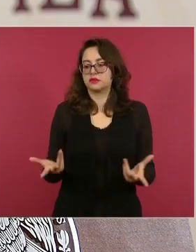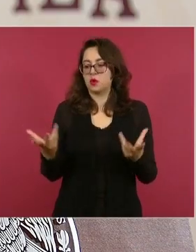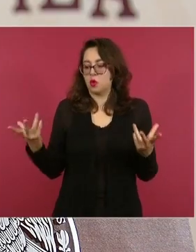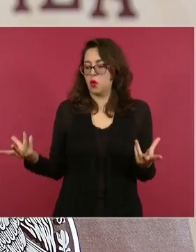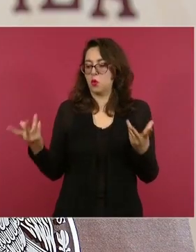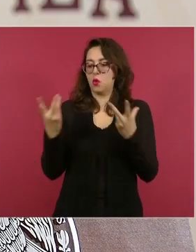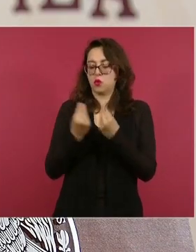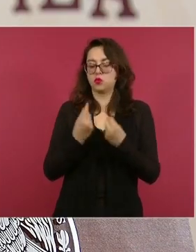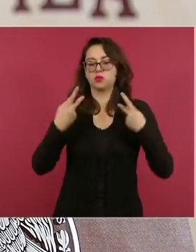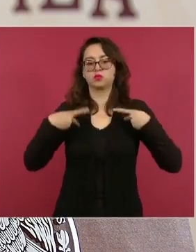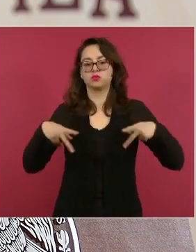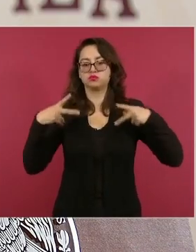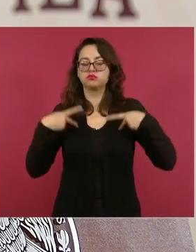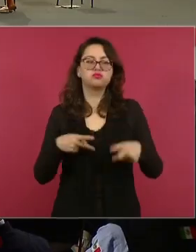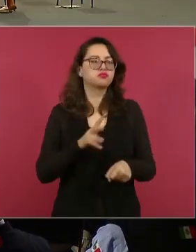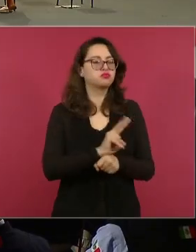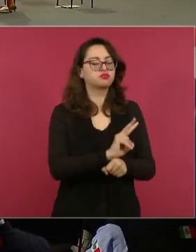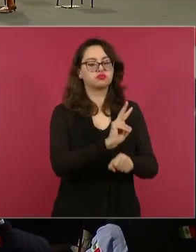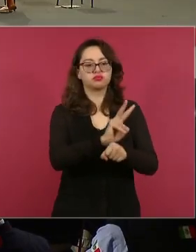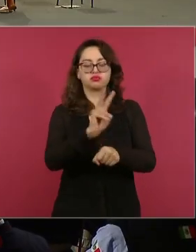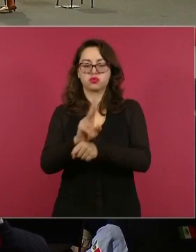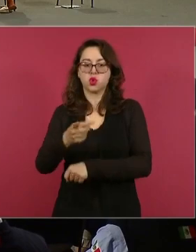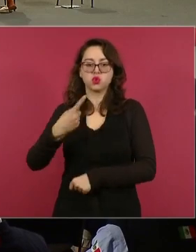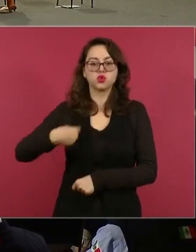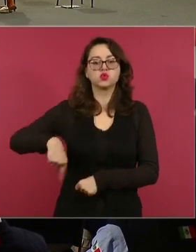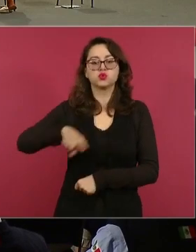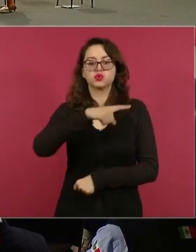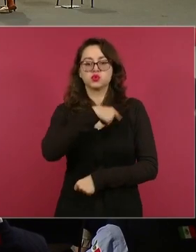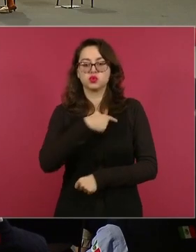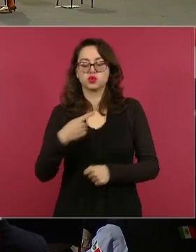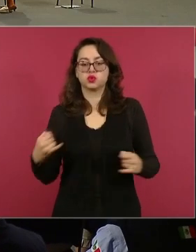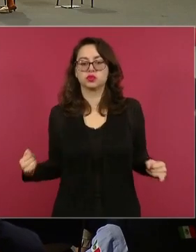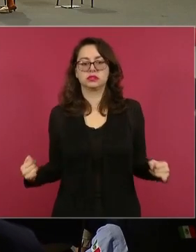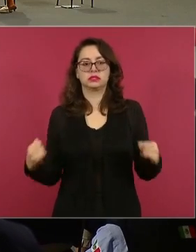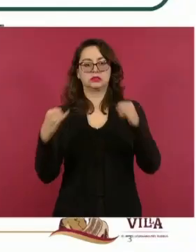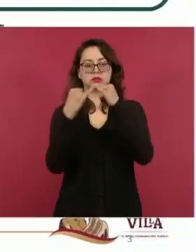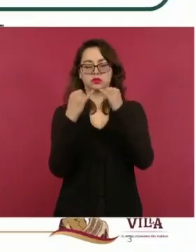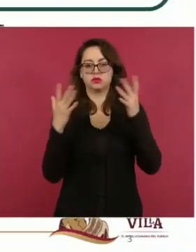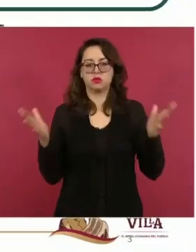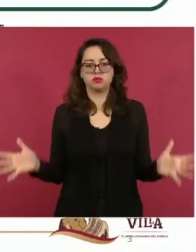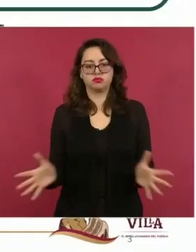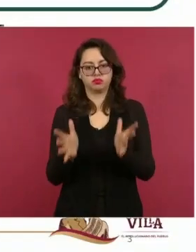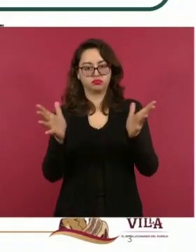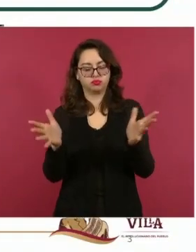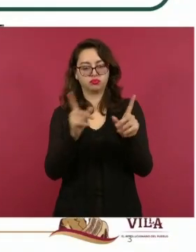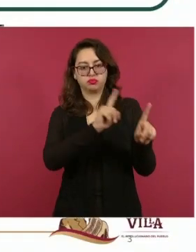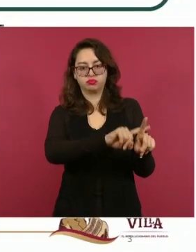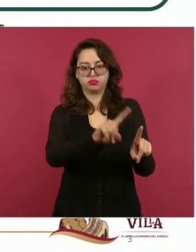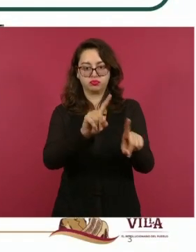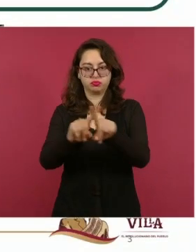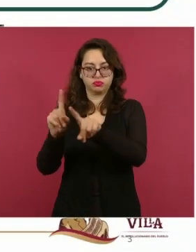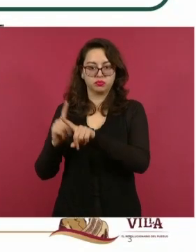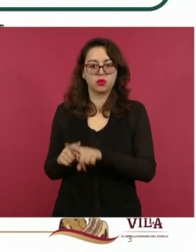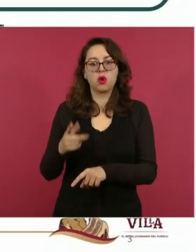Naturales Protegidas, los cuales somos la institución que impulsa conjuntamente con las mujeres y hombres de las comunidades